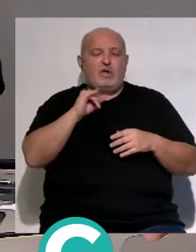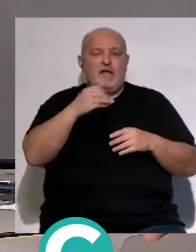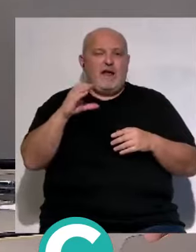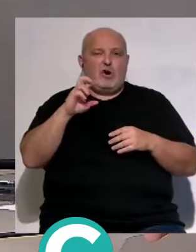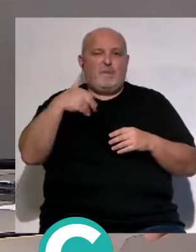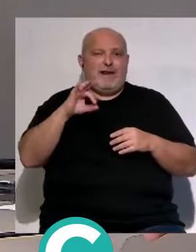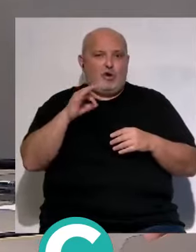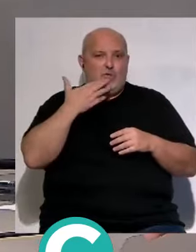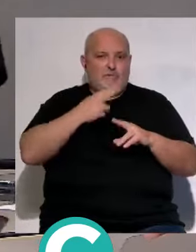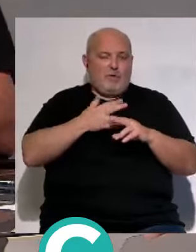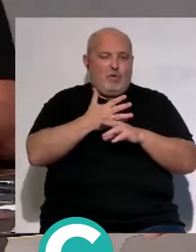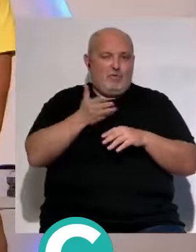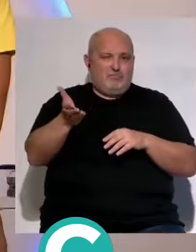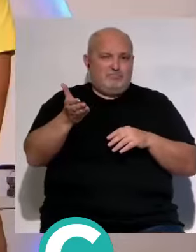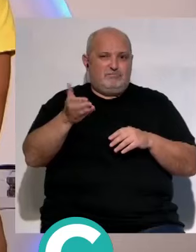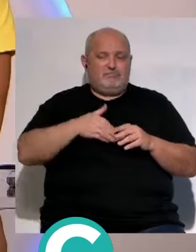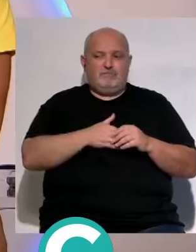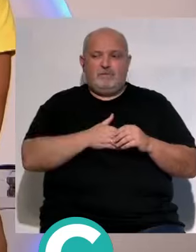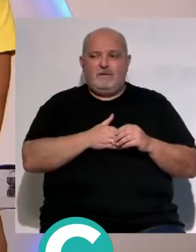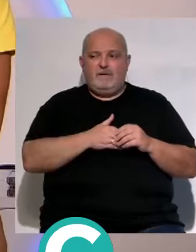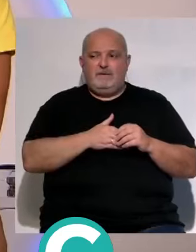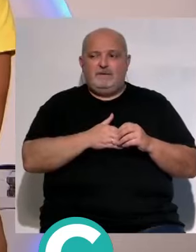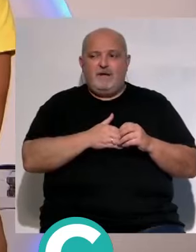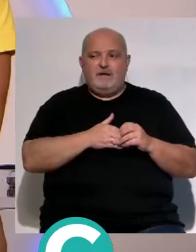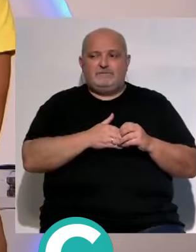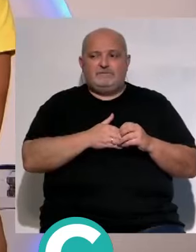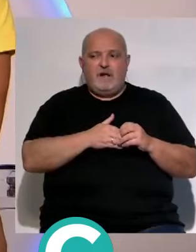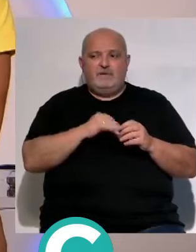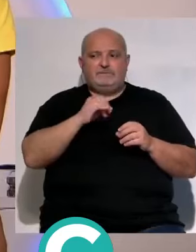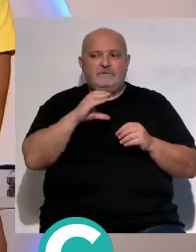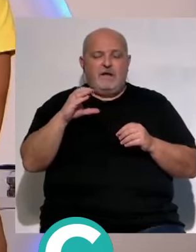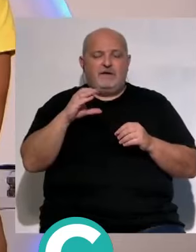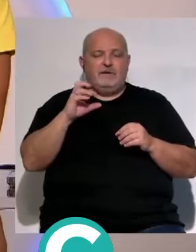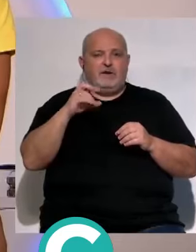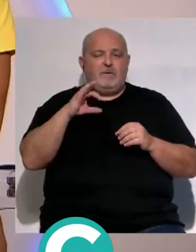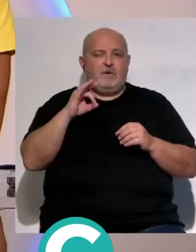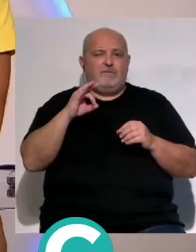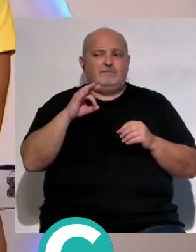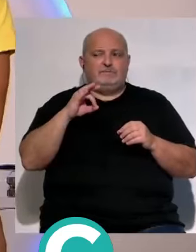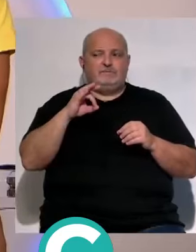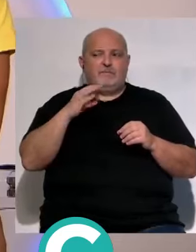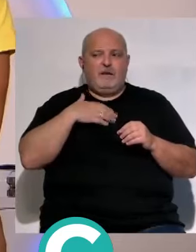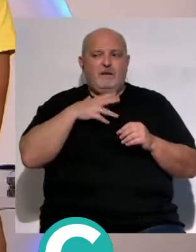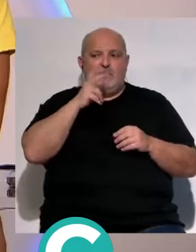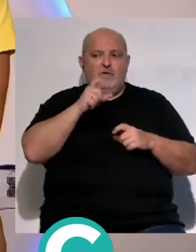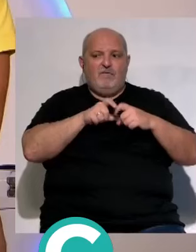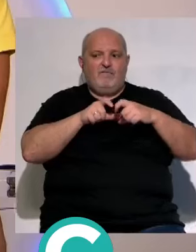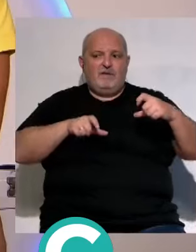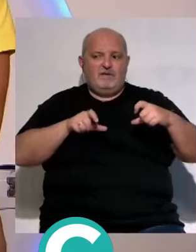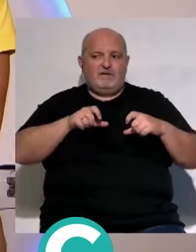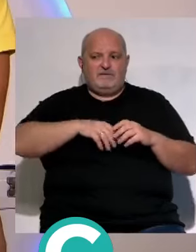llegó y lo hizo Dani y Sara Romero y Sara Romero estaba en el Sevilla Atlético por ficha por